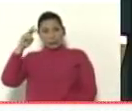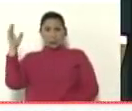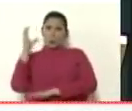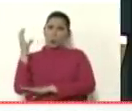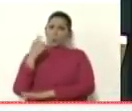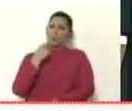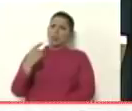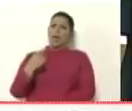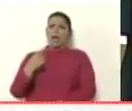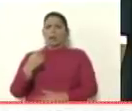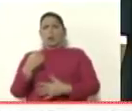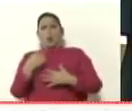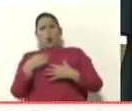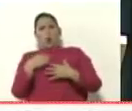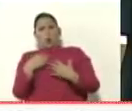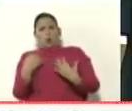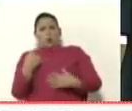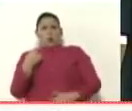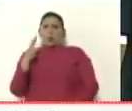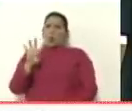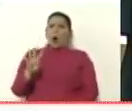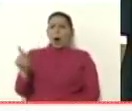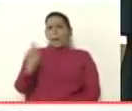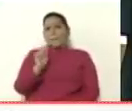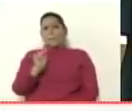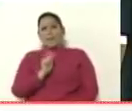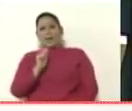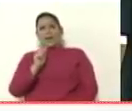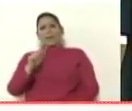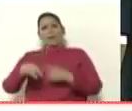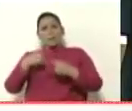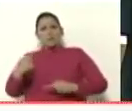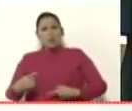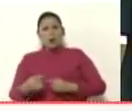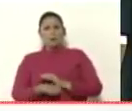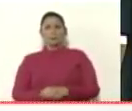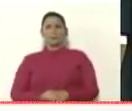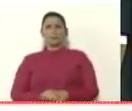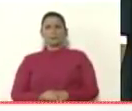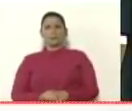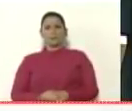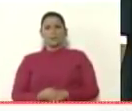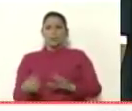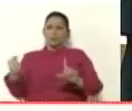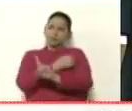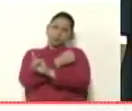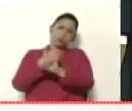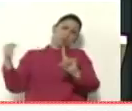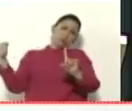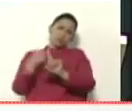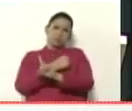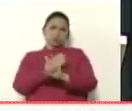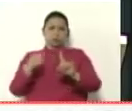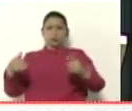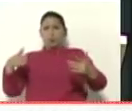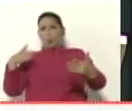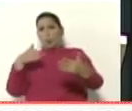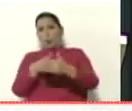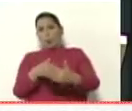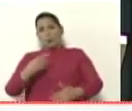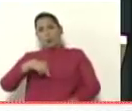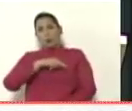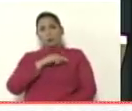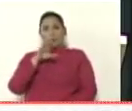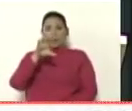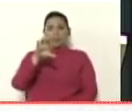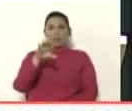vestiduras cuatro meses después de acciones permanentes de agresión contra nuestro